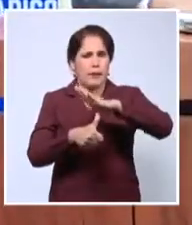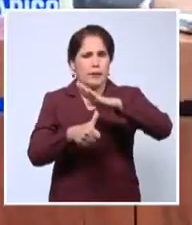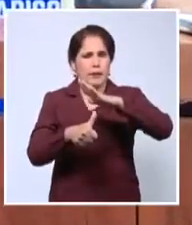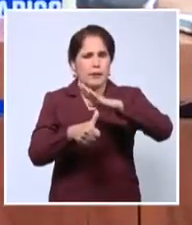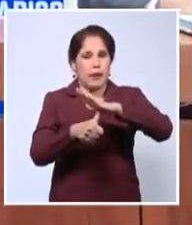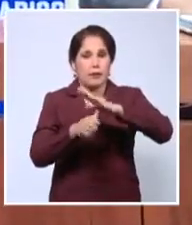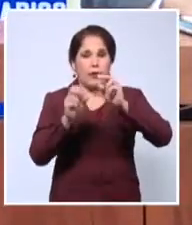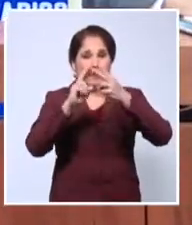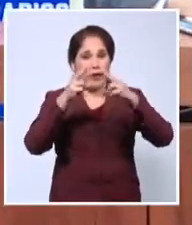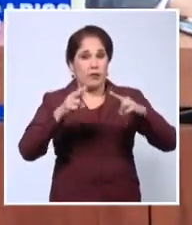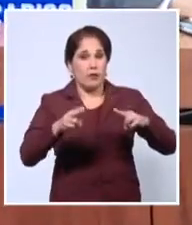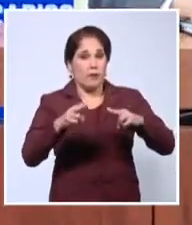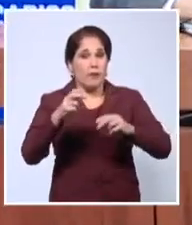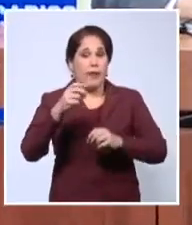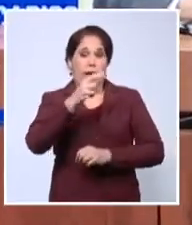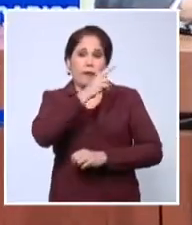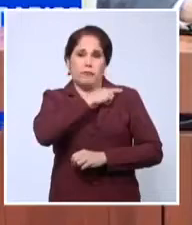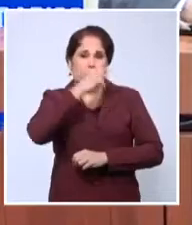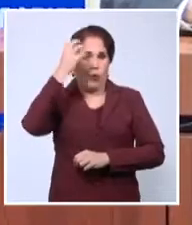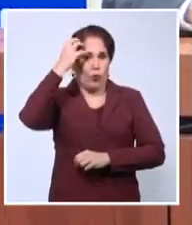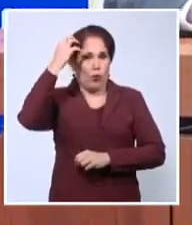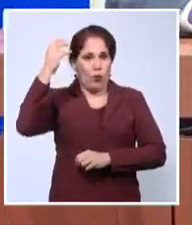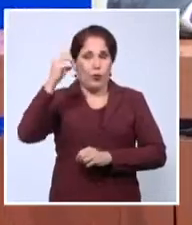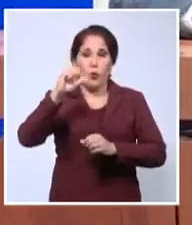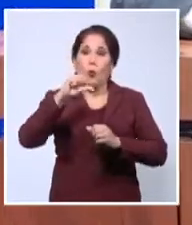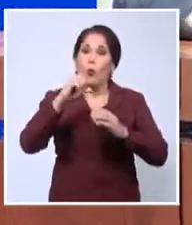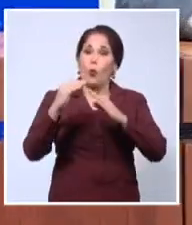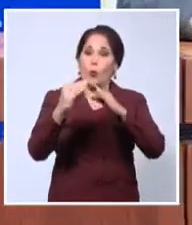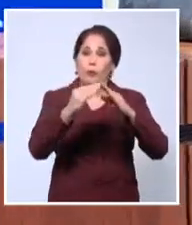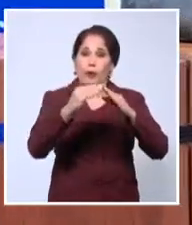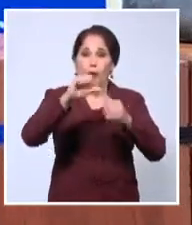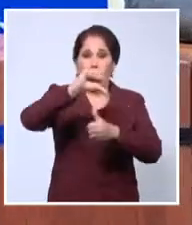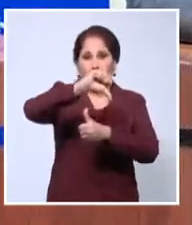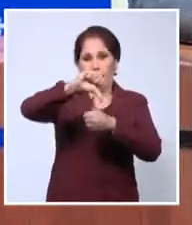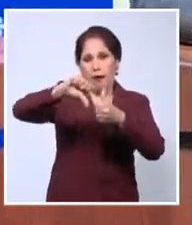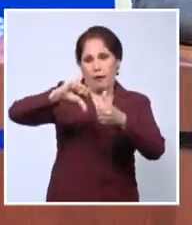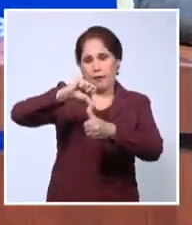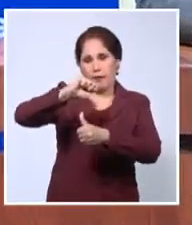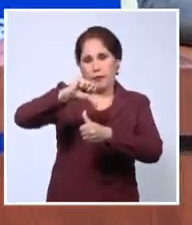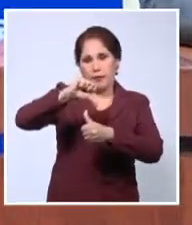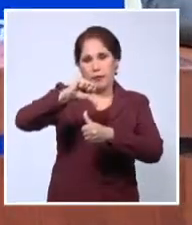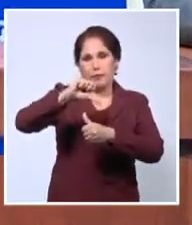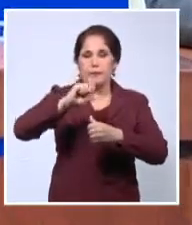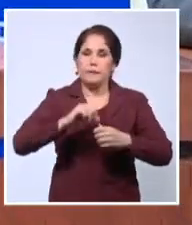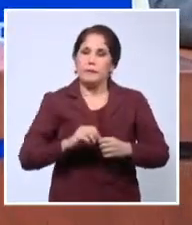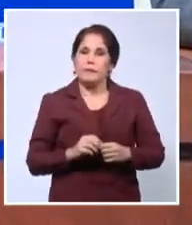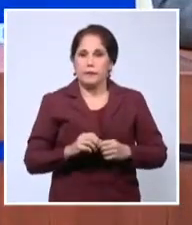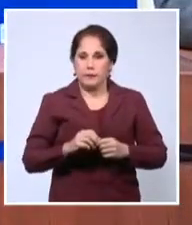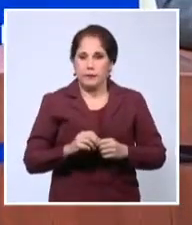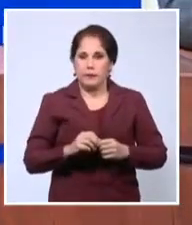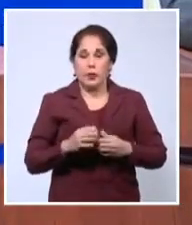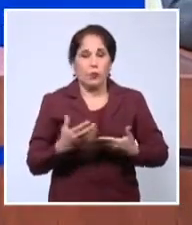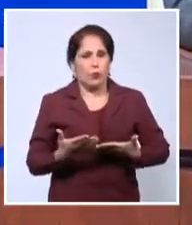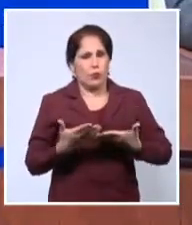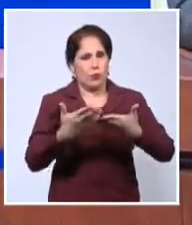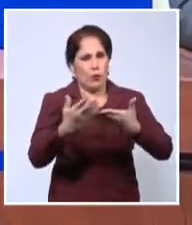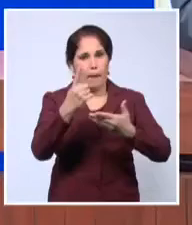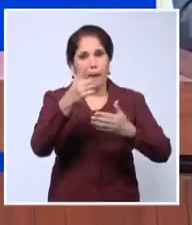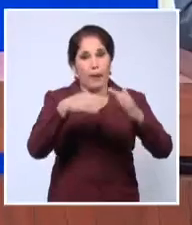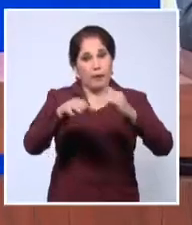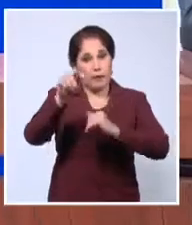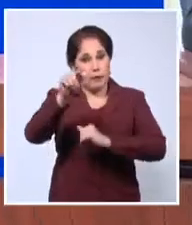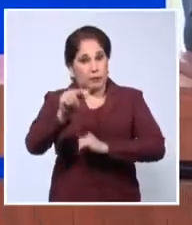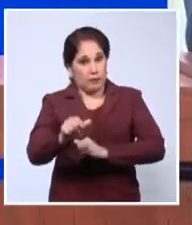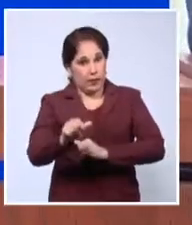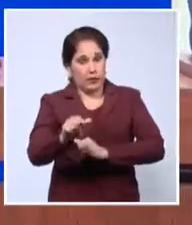Confederación de Jefes de Gobierno de la Comunidad del Caribe, CARICOM. Honorables primeros ministros